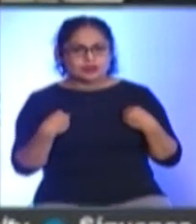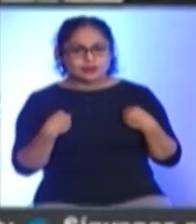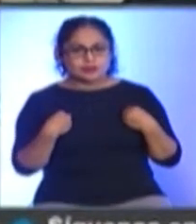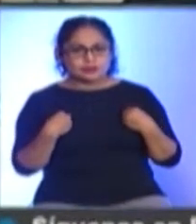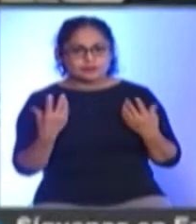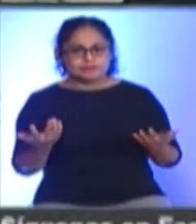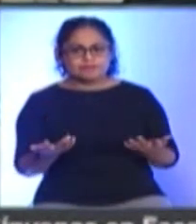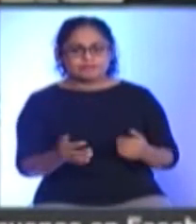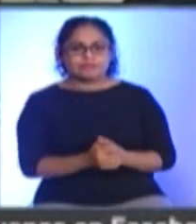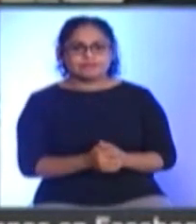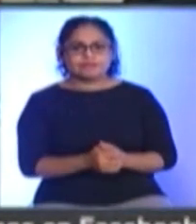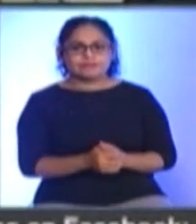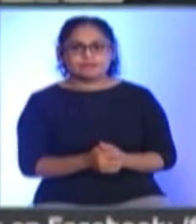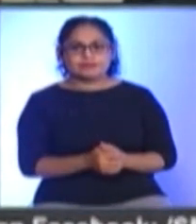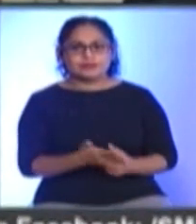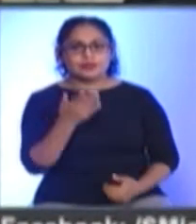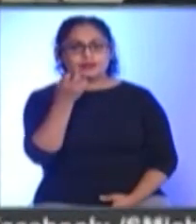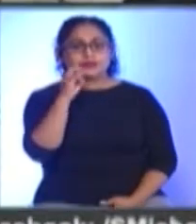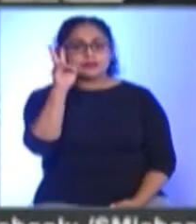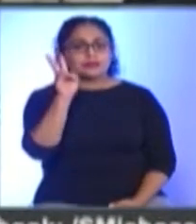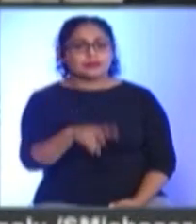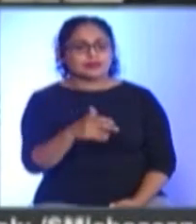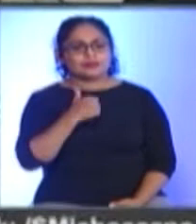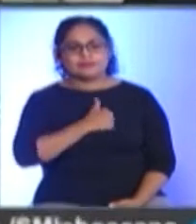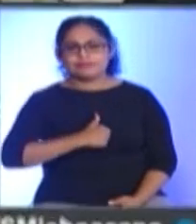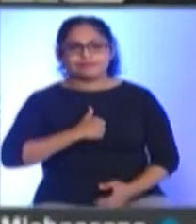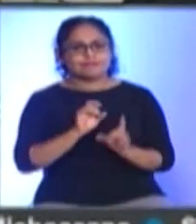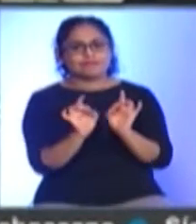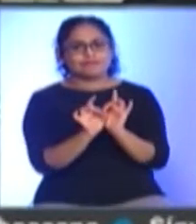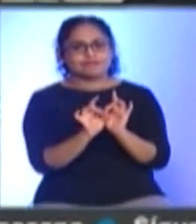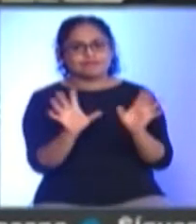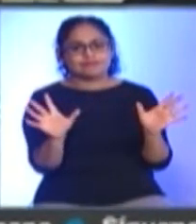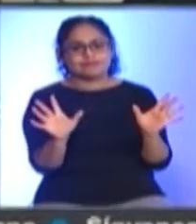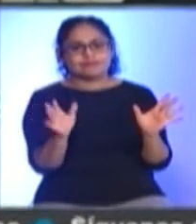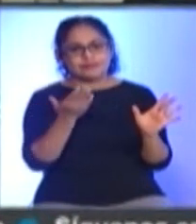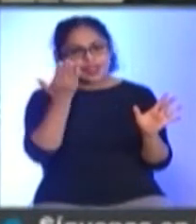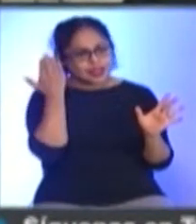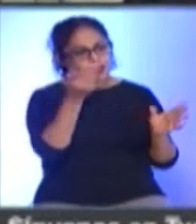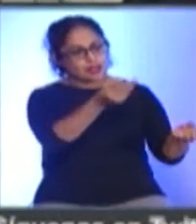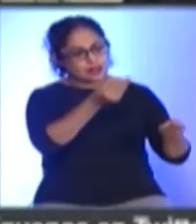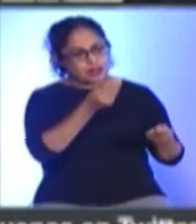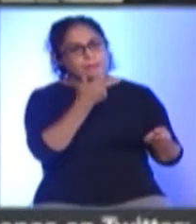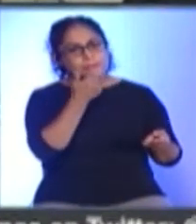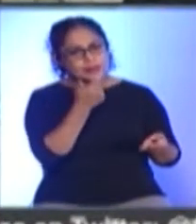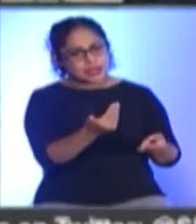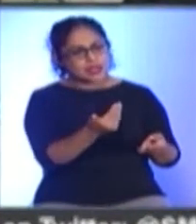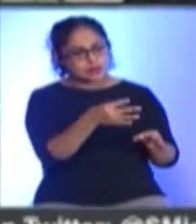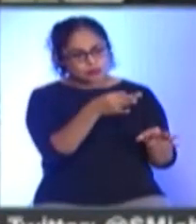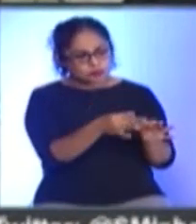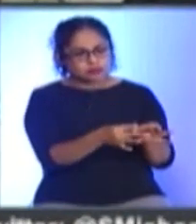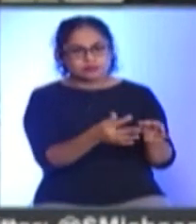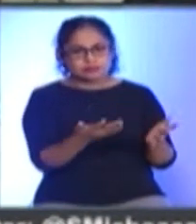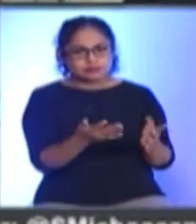Y bueno, pues sí es lamentable que no se haya cuidado Se le haya dado el mantenimiento adecuado y que esté